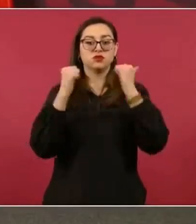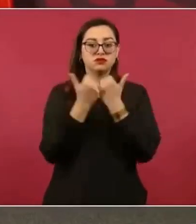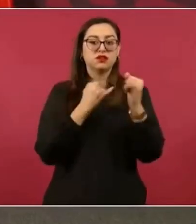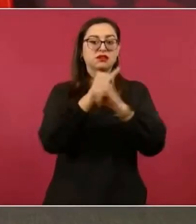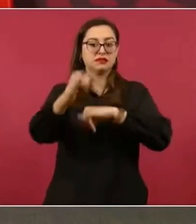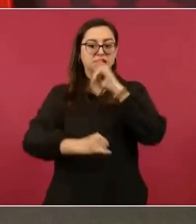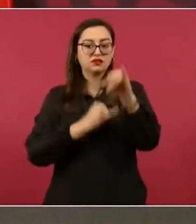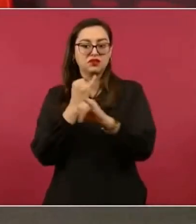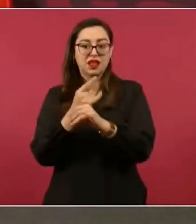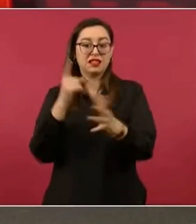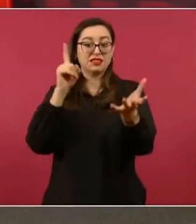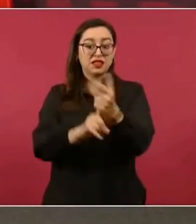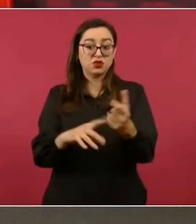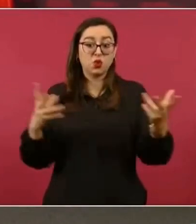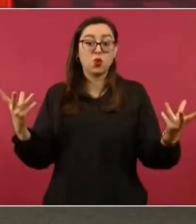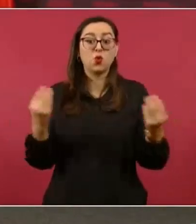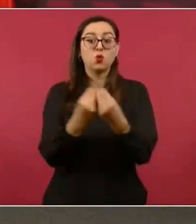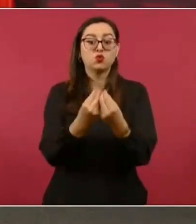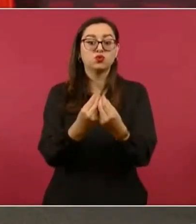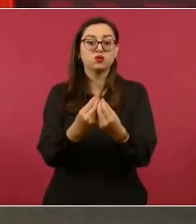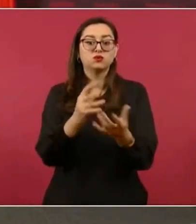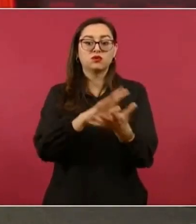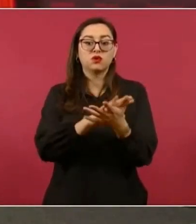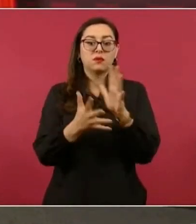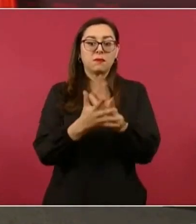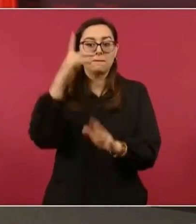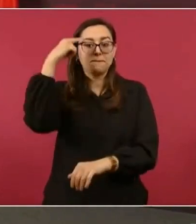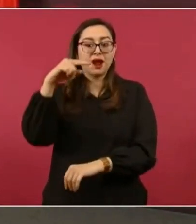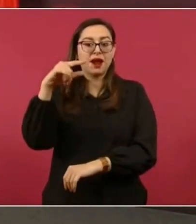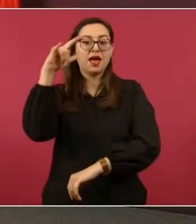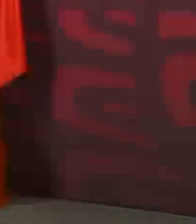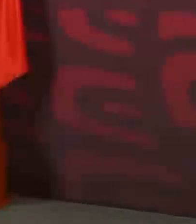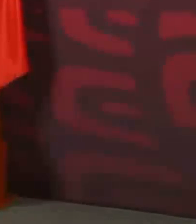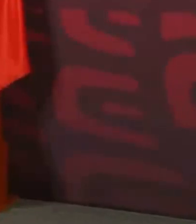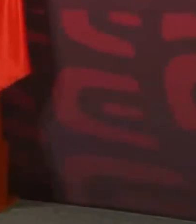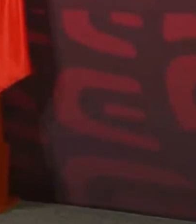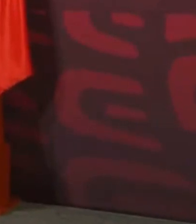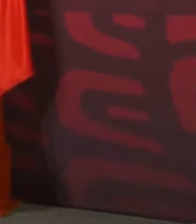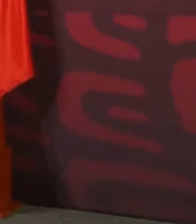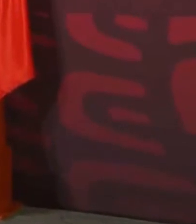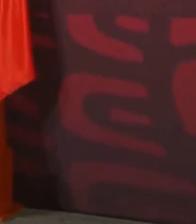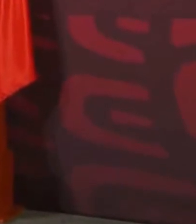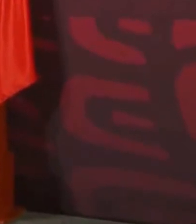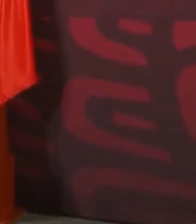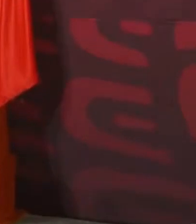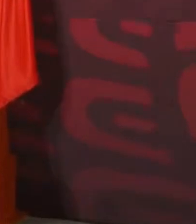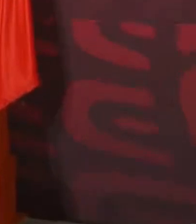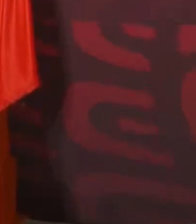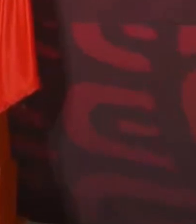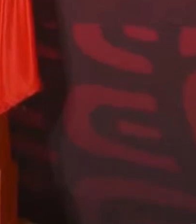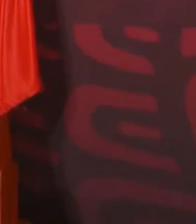construcción del aeropuerto de Texcoco